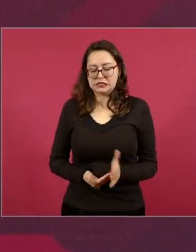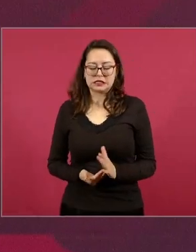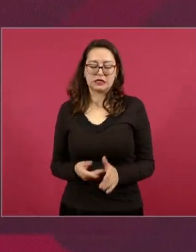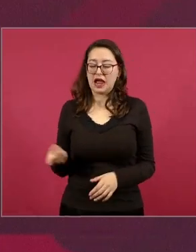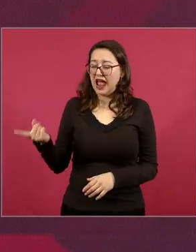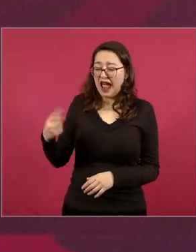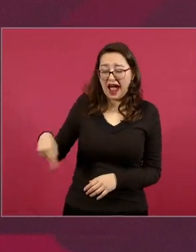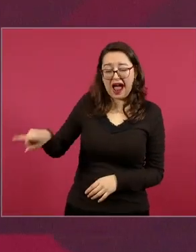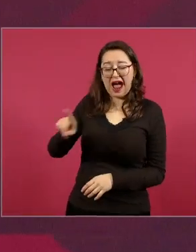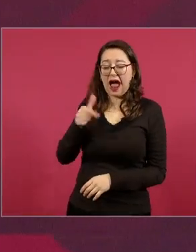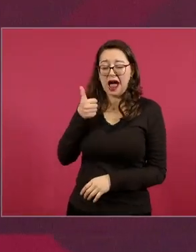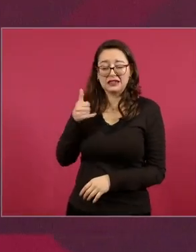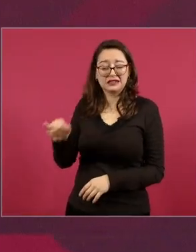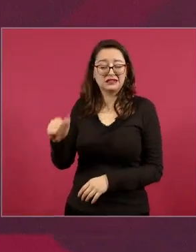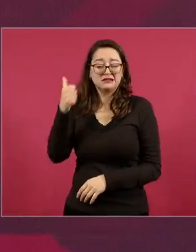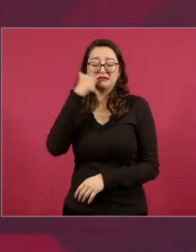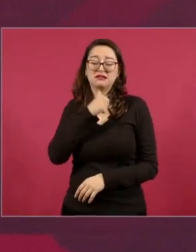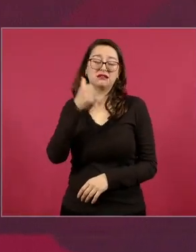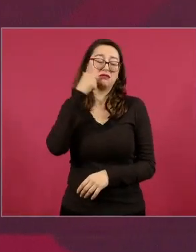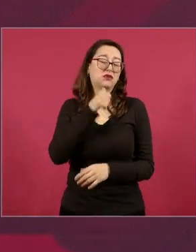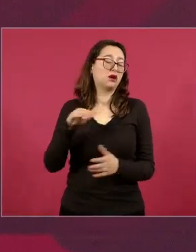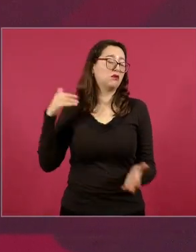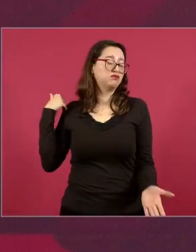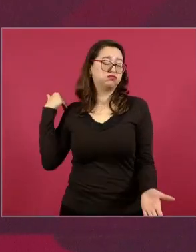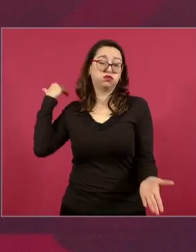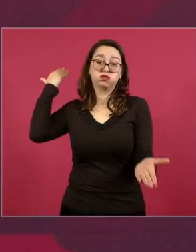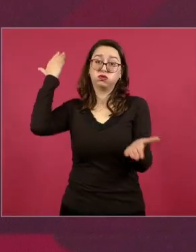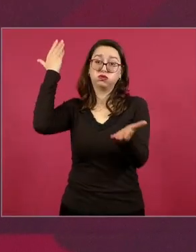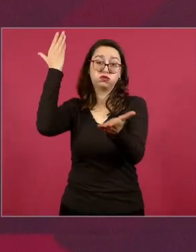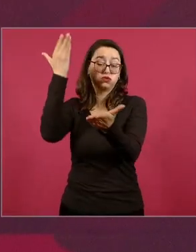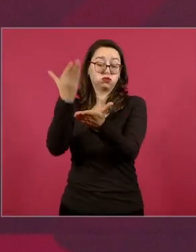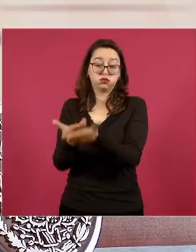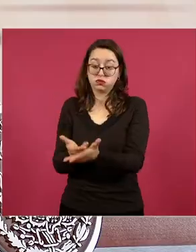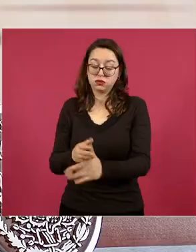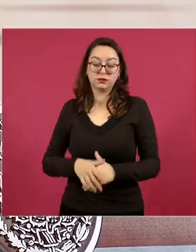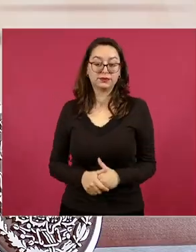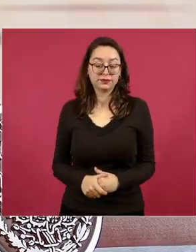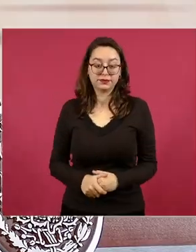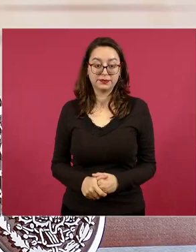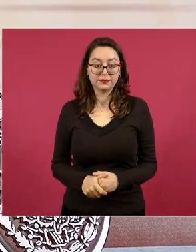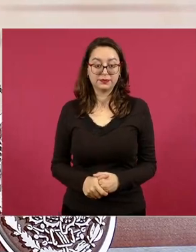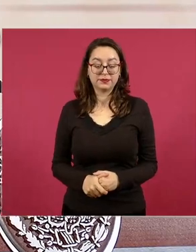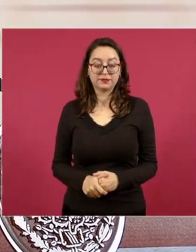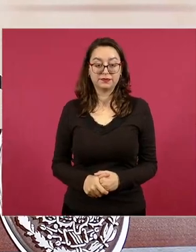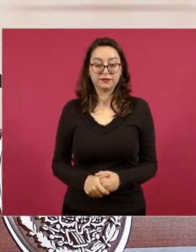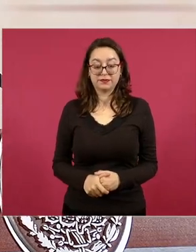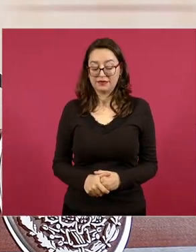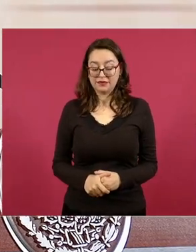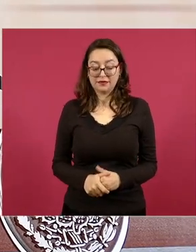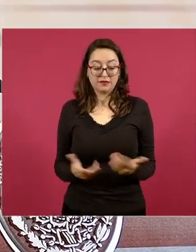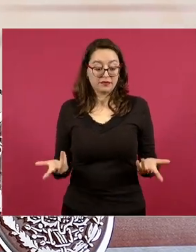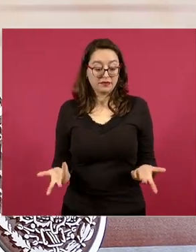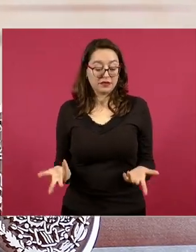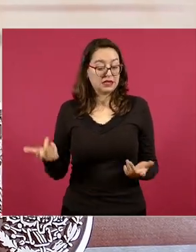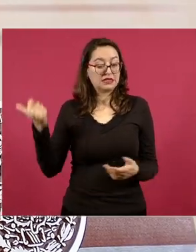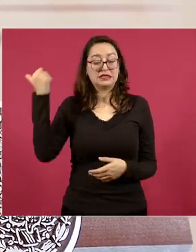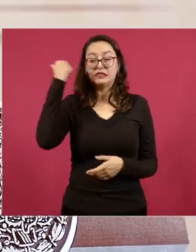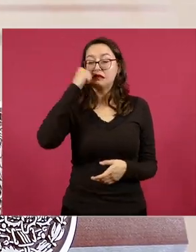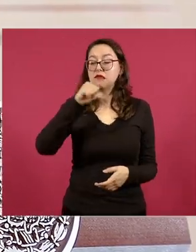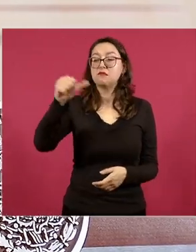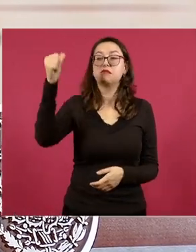históricamente en el periodo de